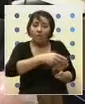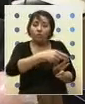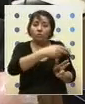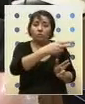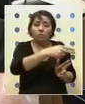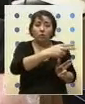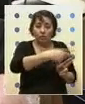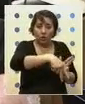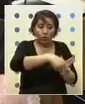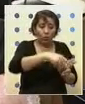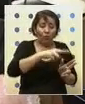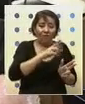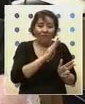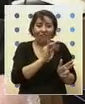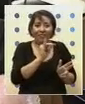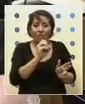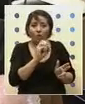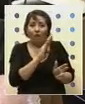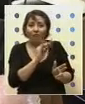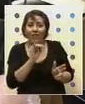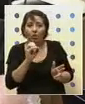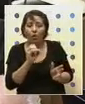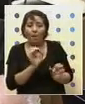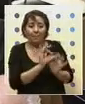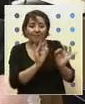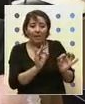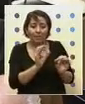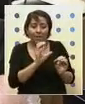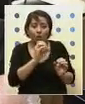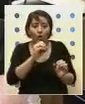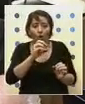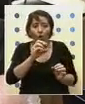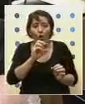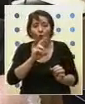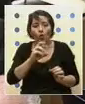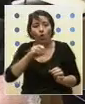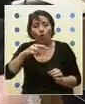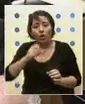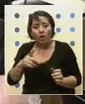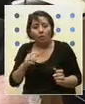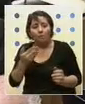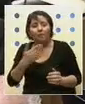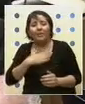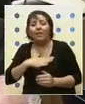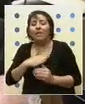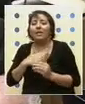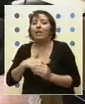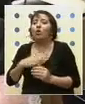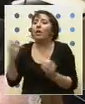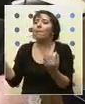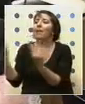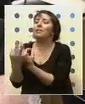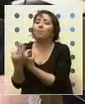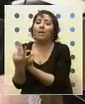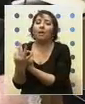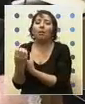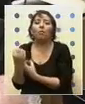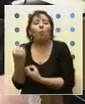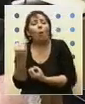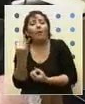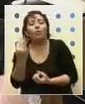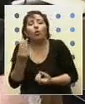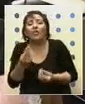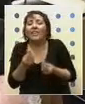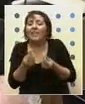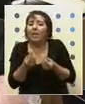precisamente. Y por lo tanto, quiero que me precisen cuáles son los montos comprometidos para ello